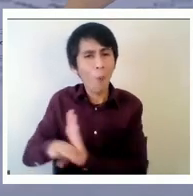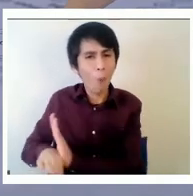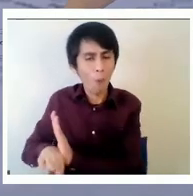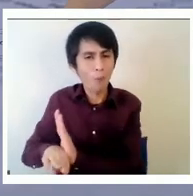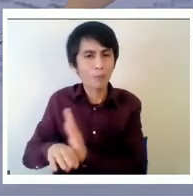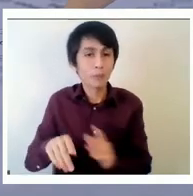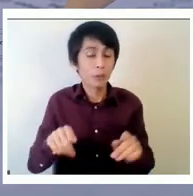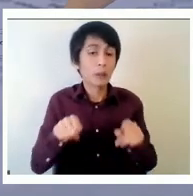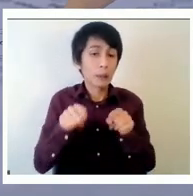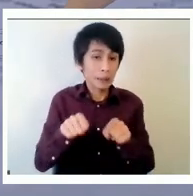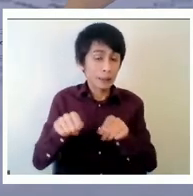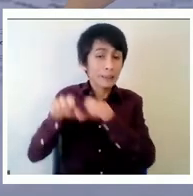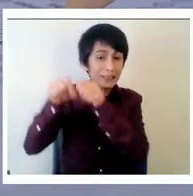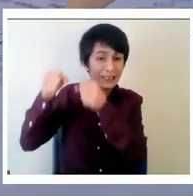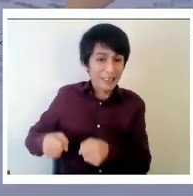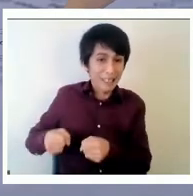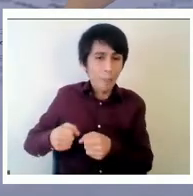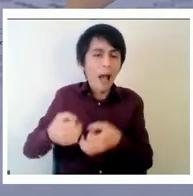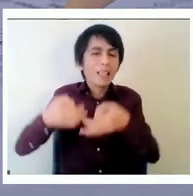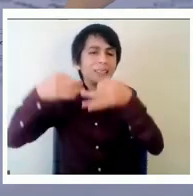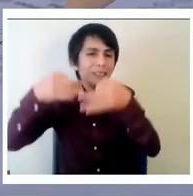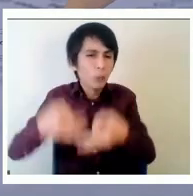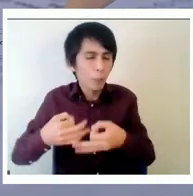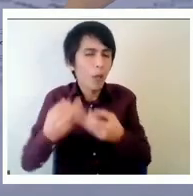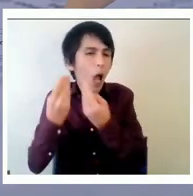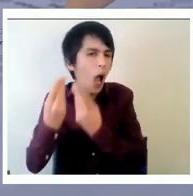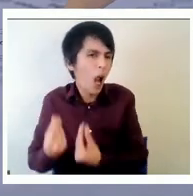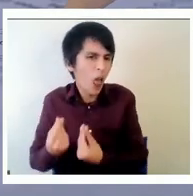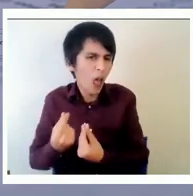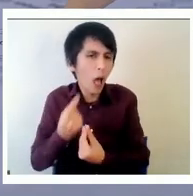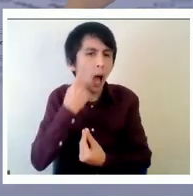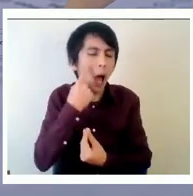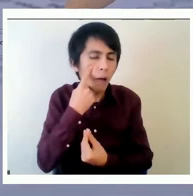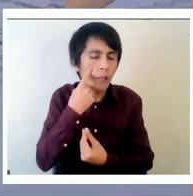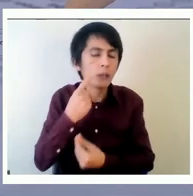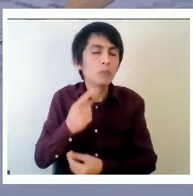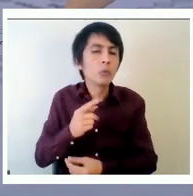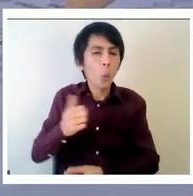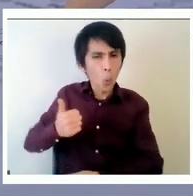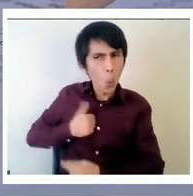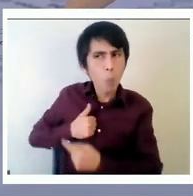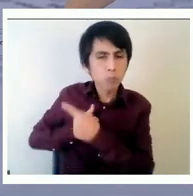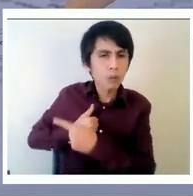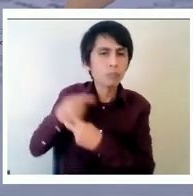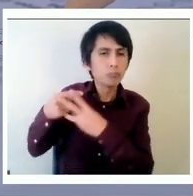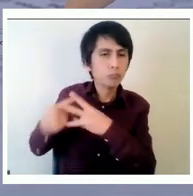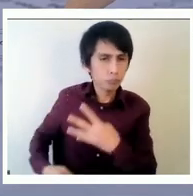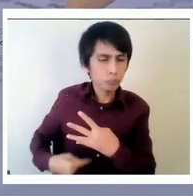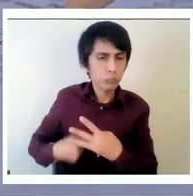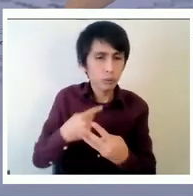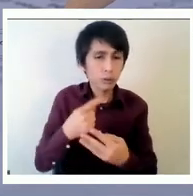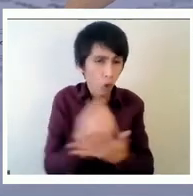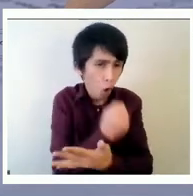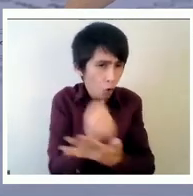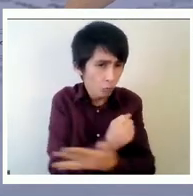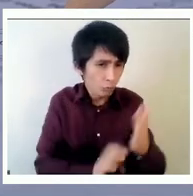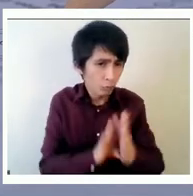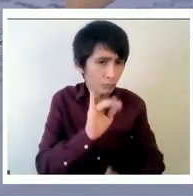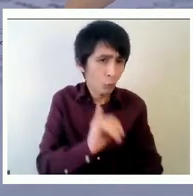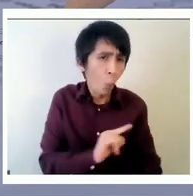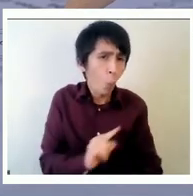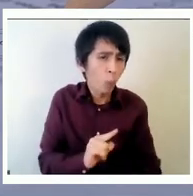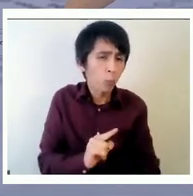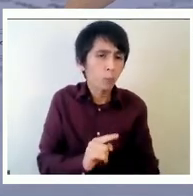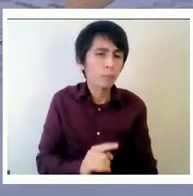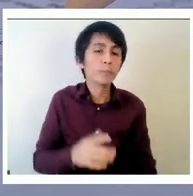aplicación de un sistema de aseguramiento la verdad es que este año el 2019 y 2020 era un año crítico para el sistema de aseguramiento de la